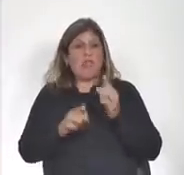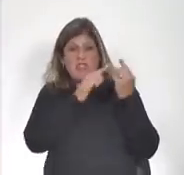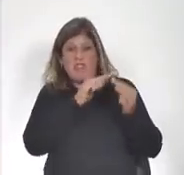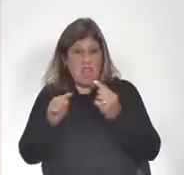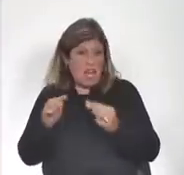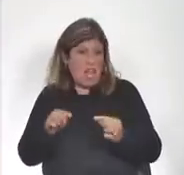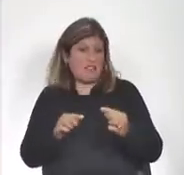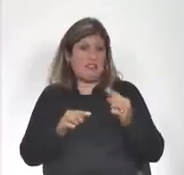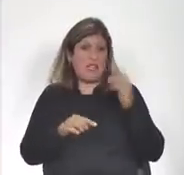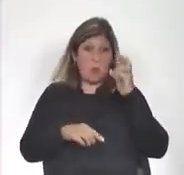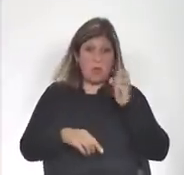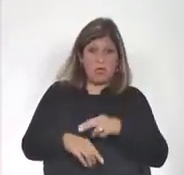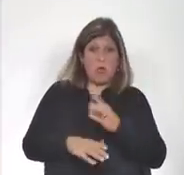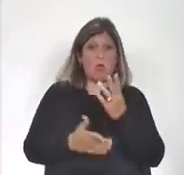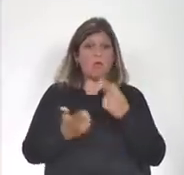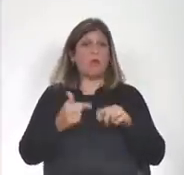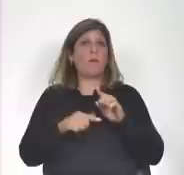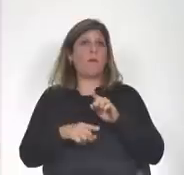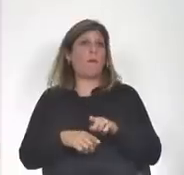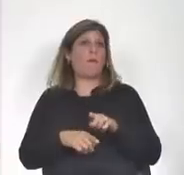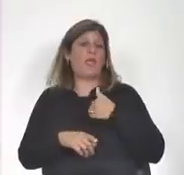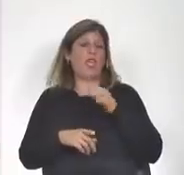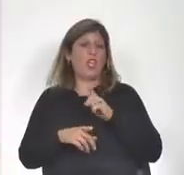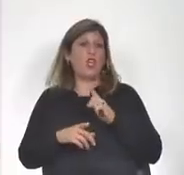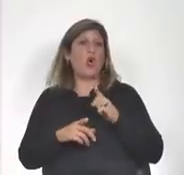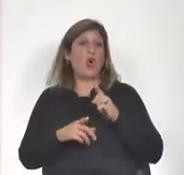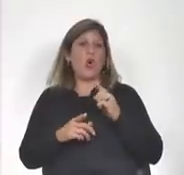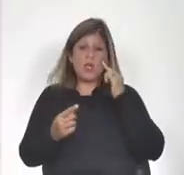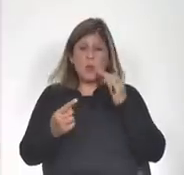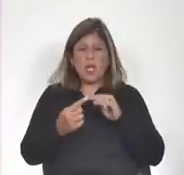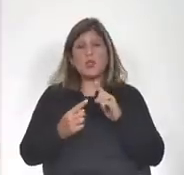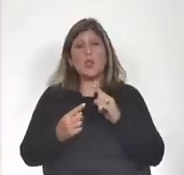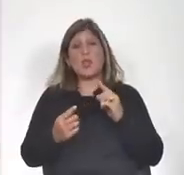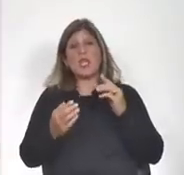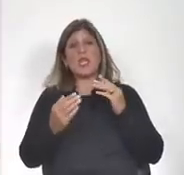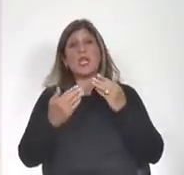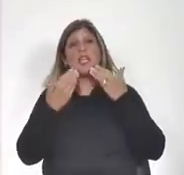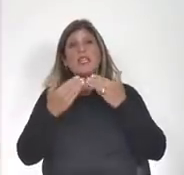que el objeto de la interpelación es el correcto, no lo es.